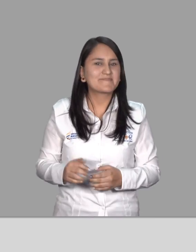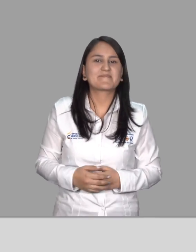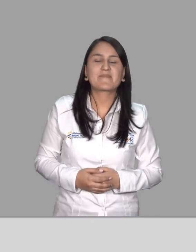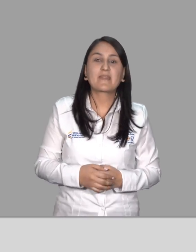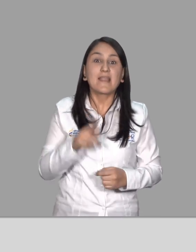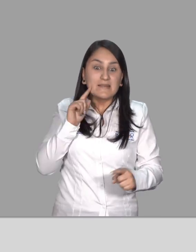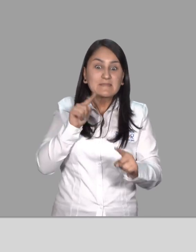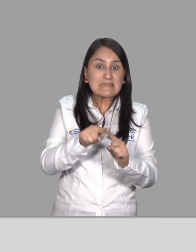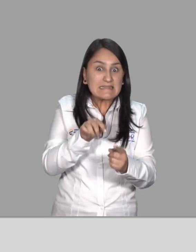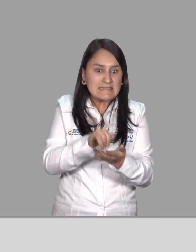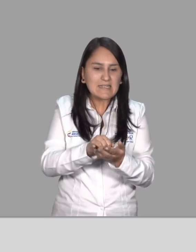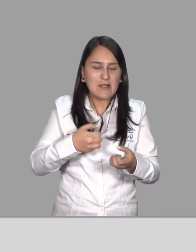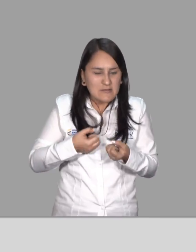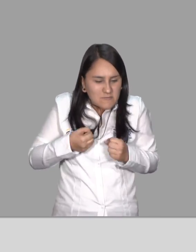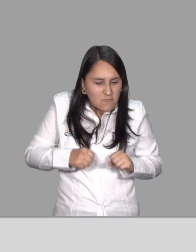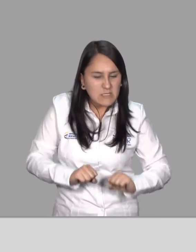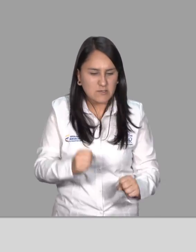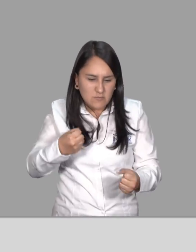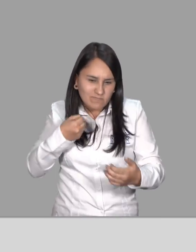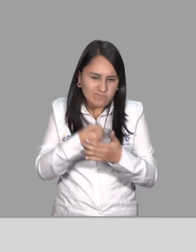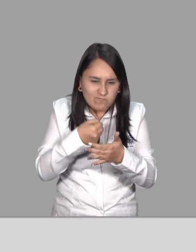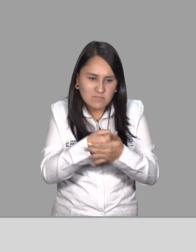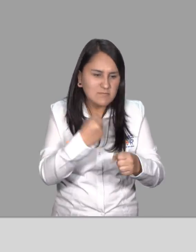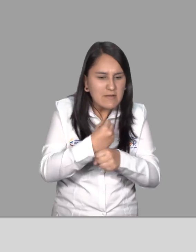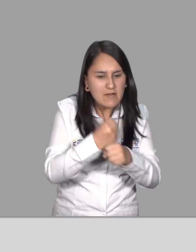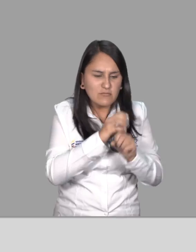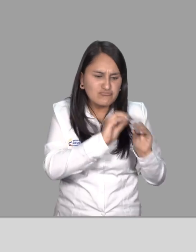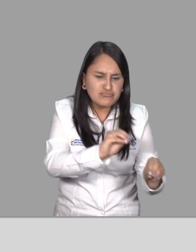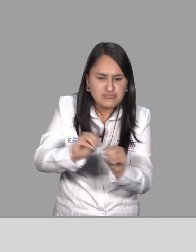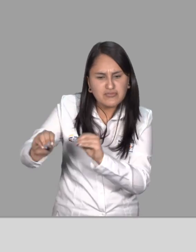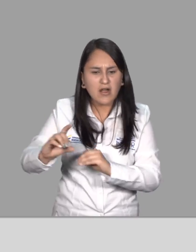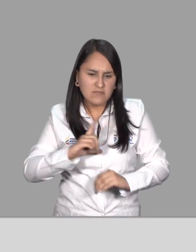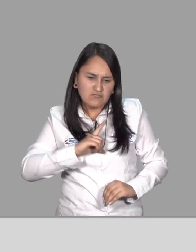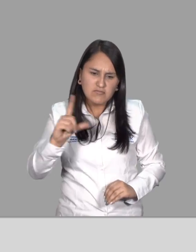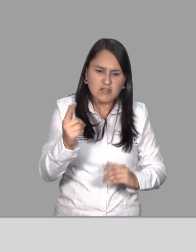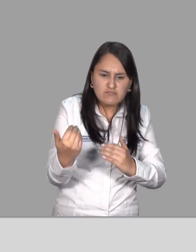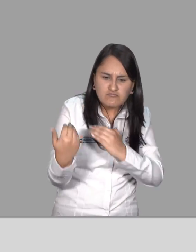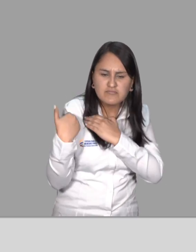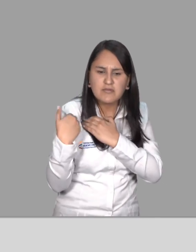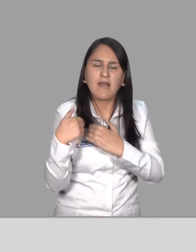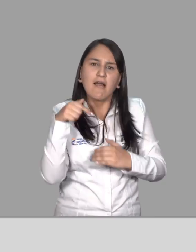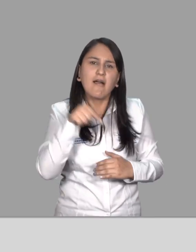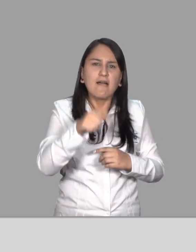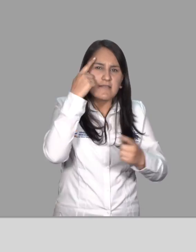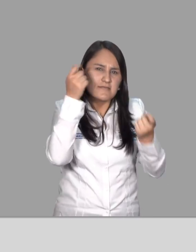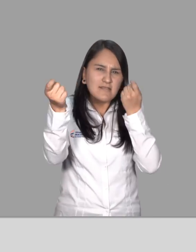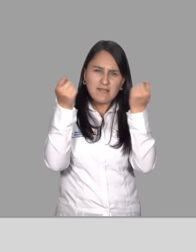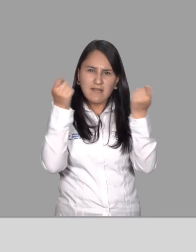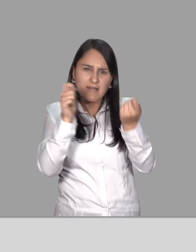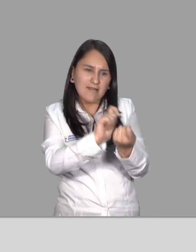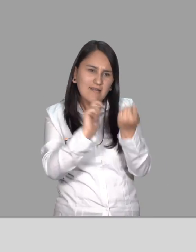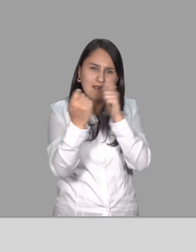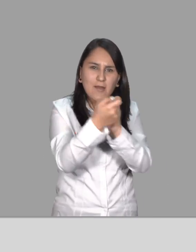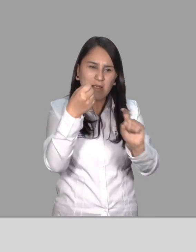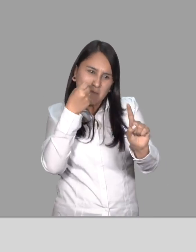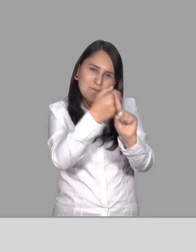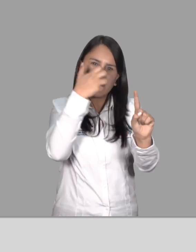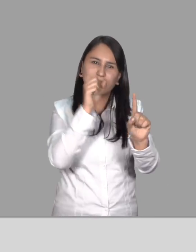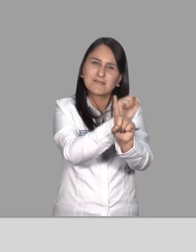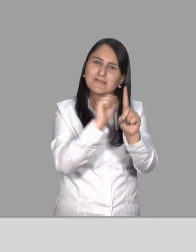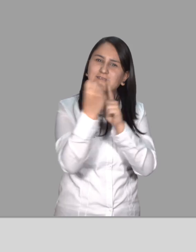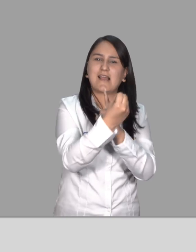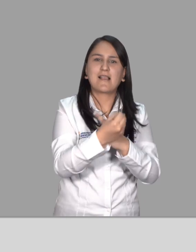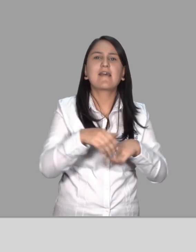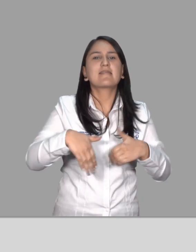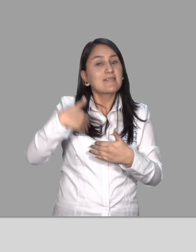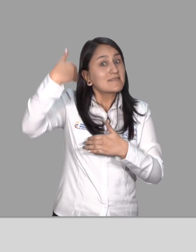discapacidad Por tal razón, el esfuerzo se concentra en formar personas competitivas Que lideren estrategias de cambio e impacto